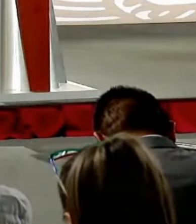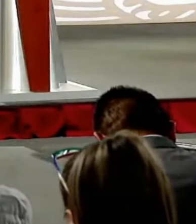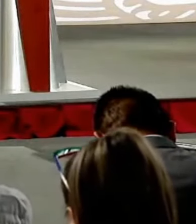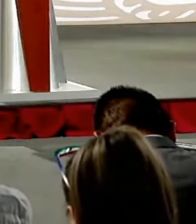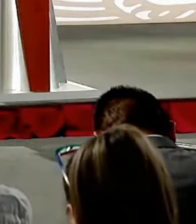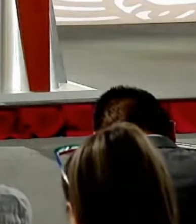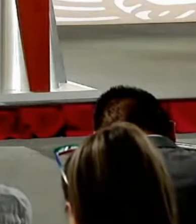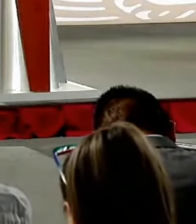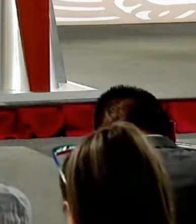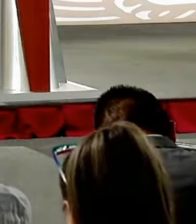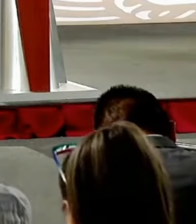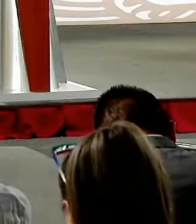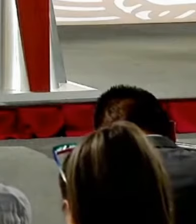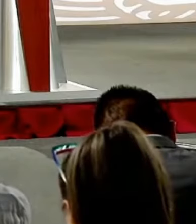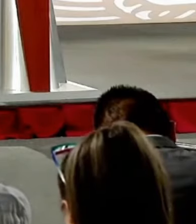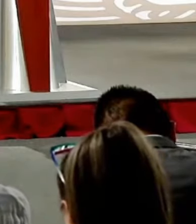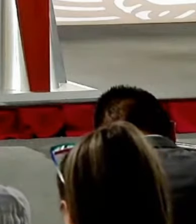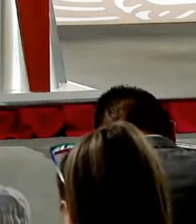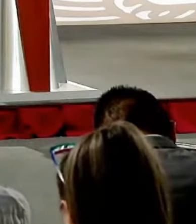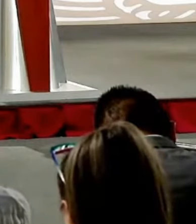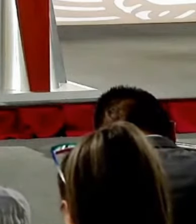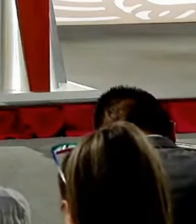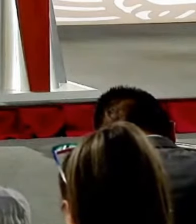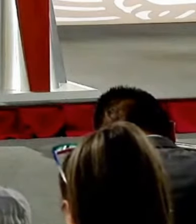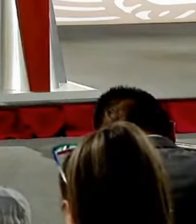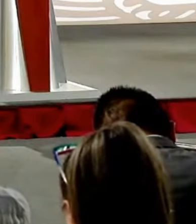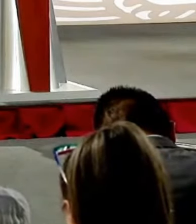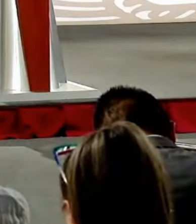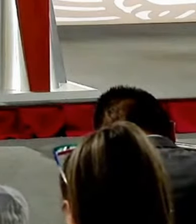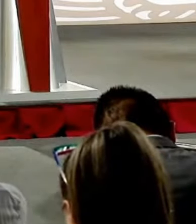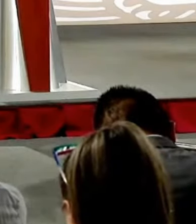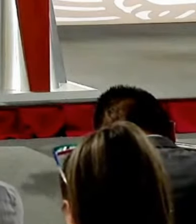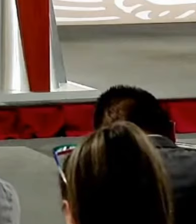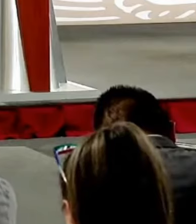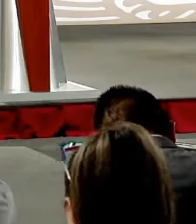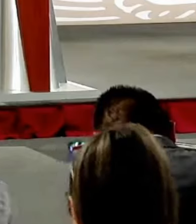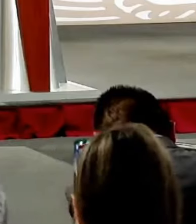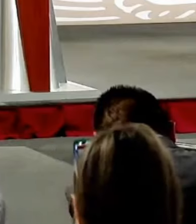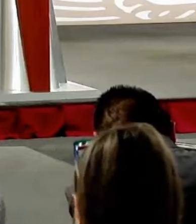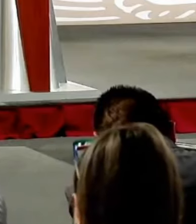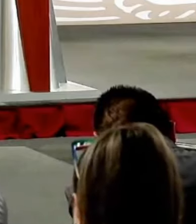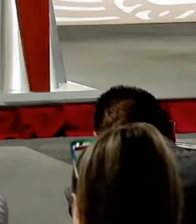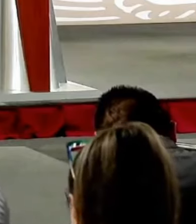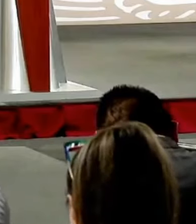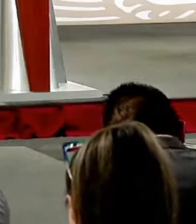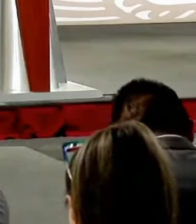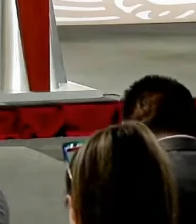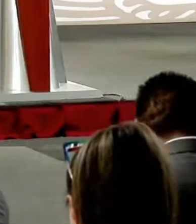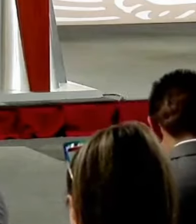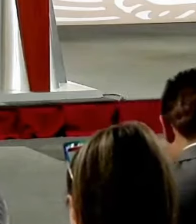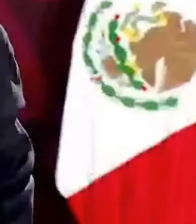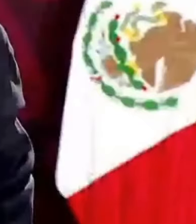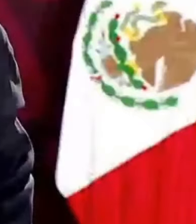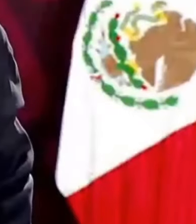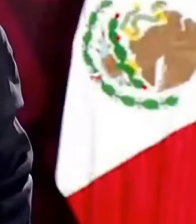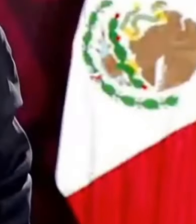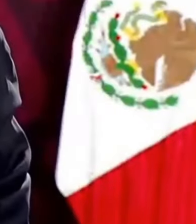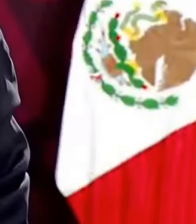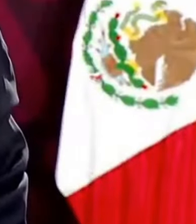las personalidades a los gobernantes.